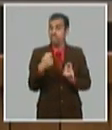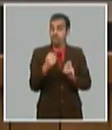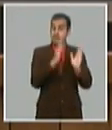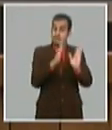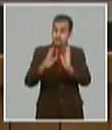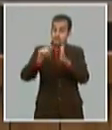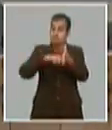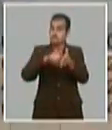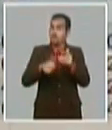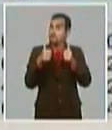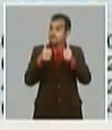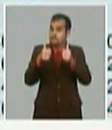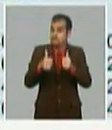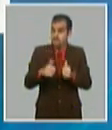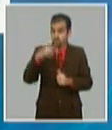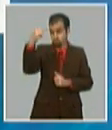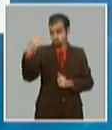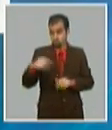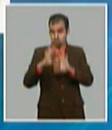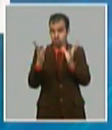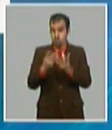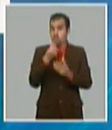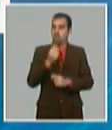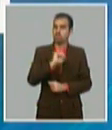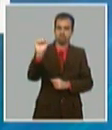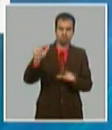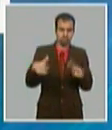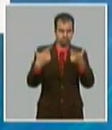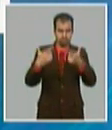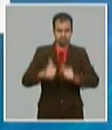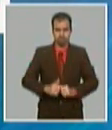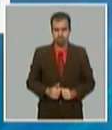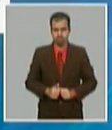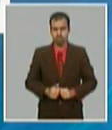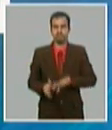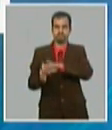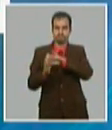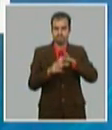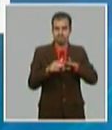bien para poderlo alcanzar y bueno están los materiales a construcción